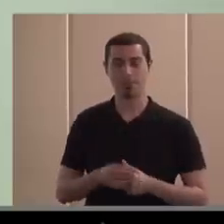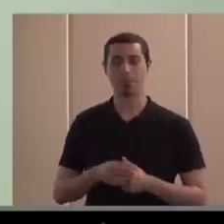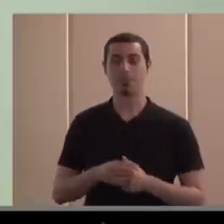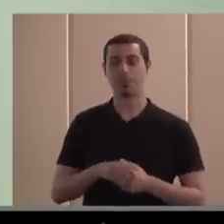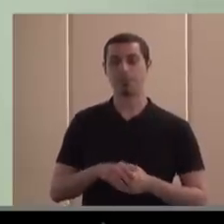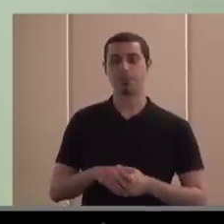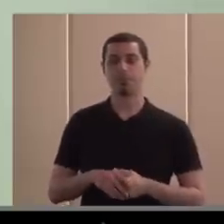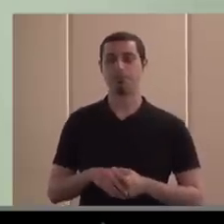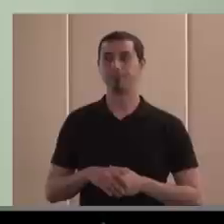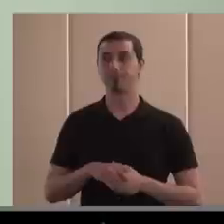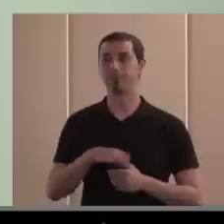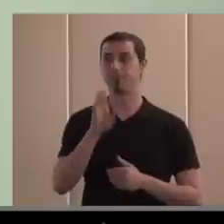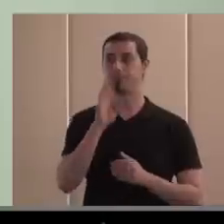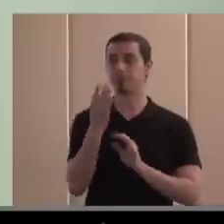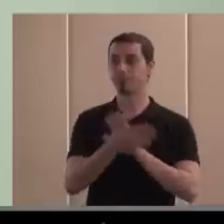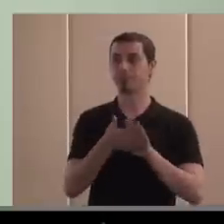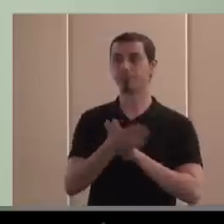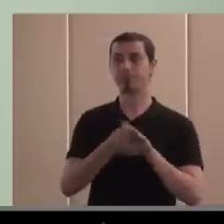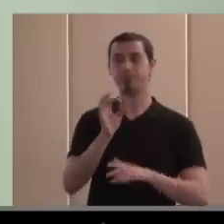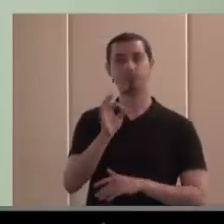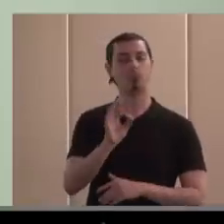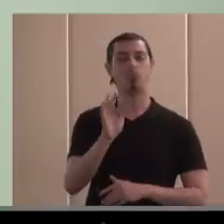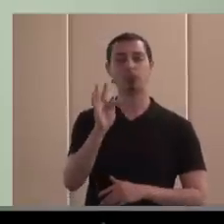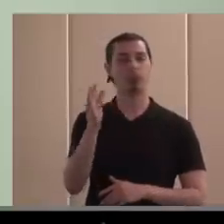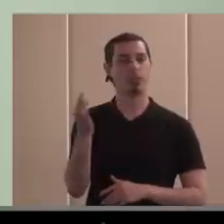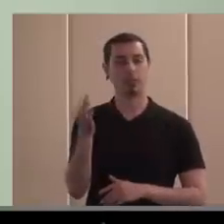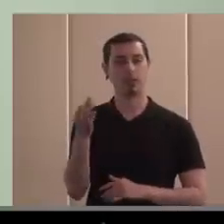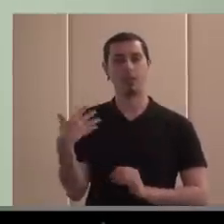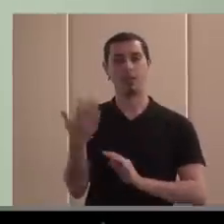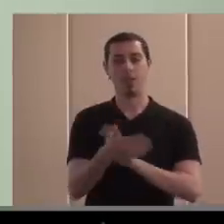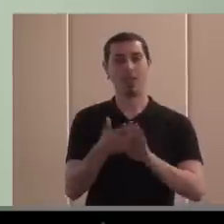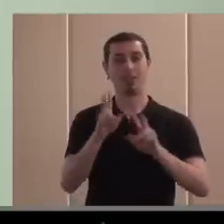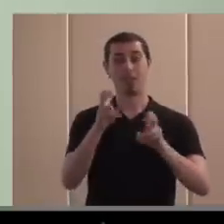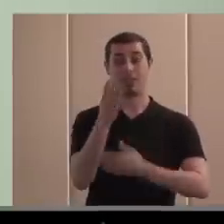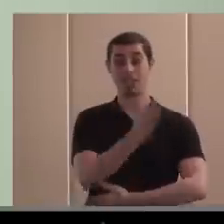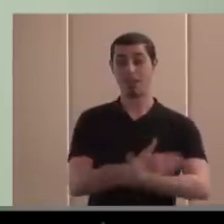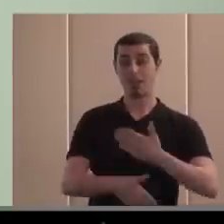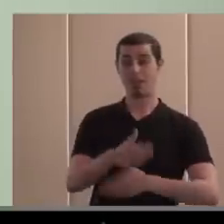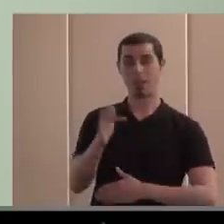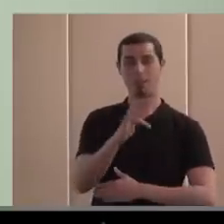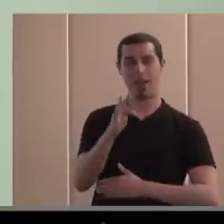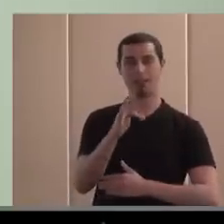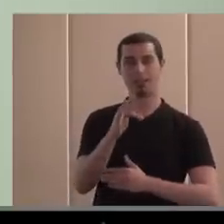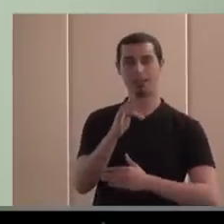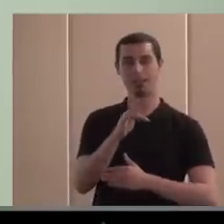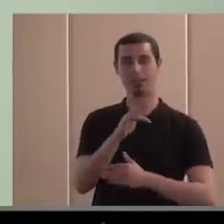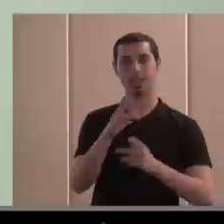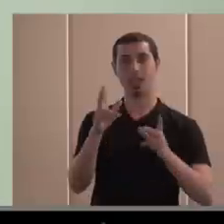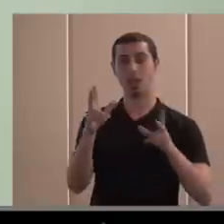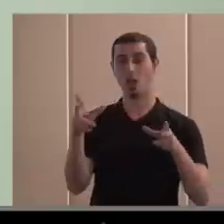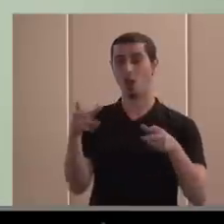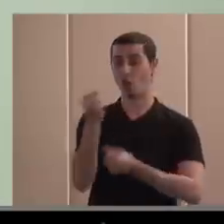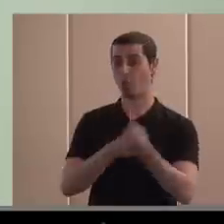este sentido, sí que sería bueno quizá para hablar de discapacidad y la posición de la discapacidad en la economía